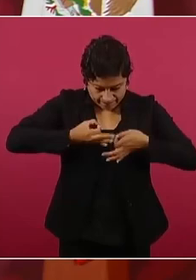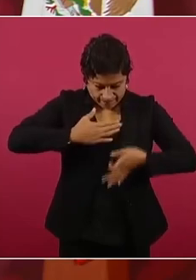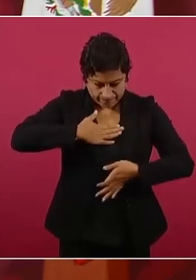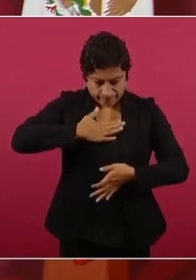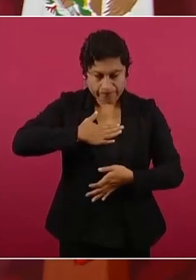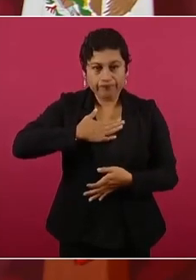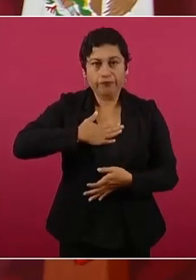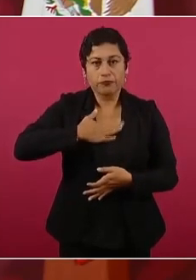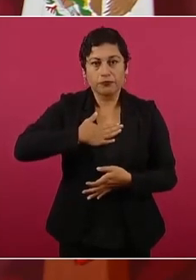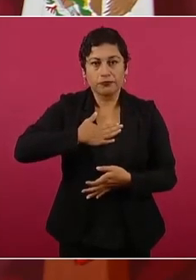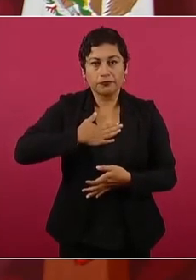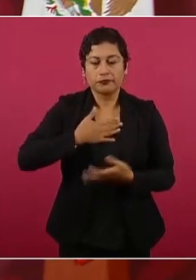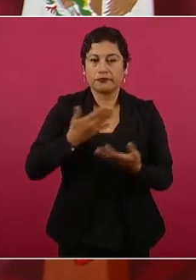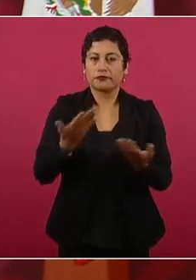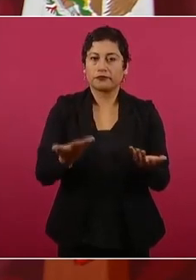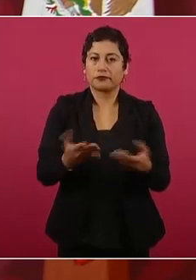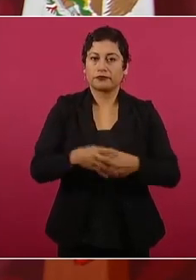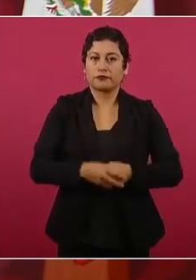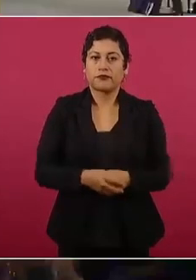escribo porque